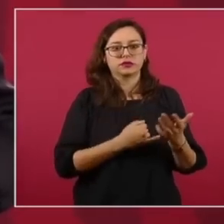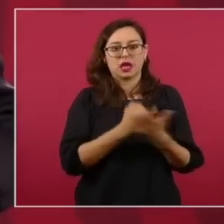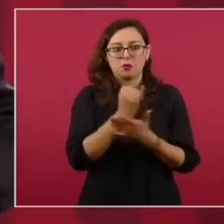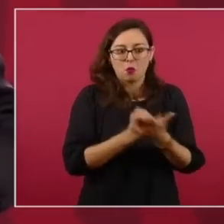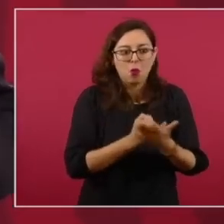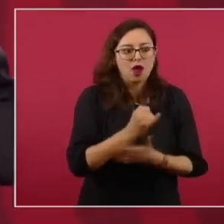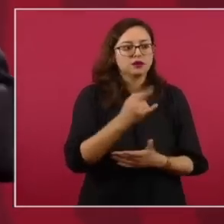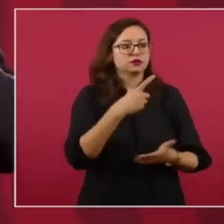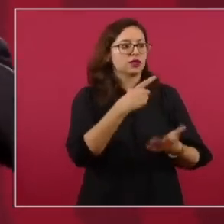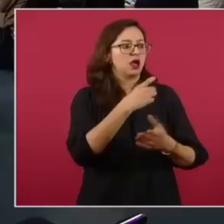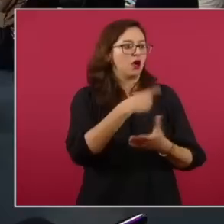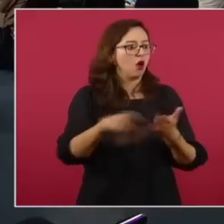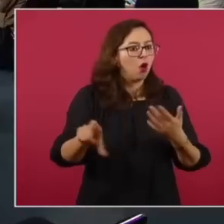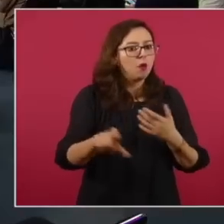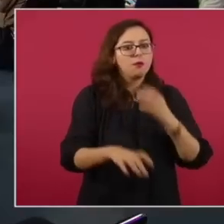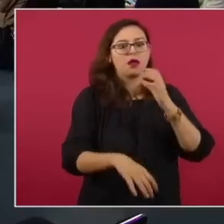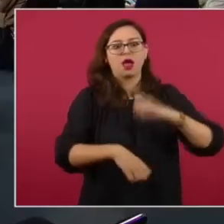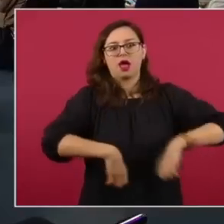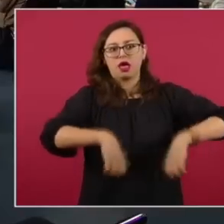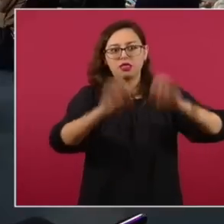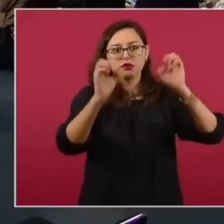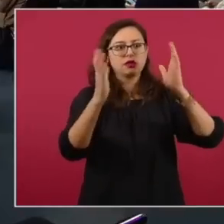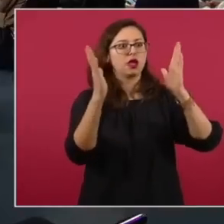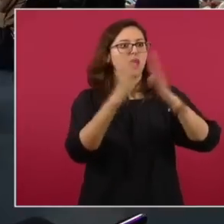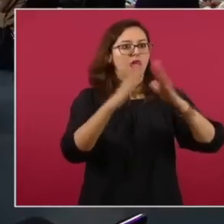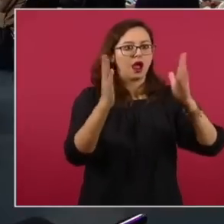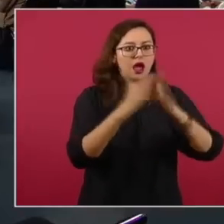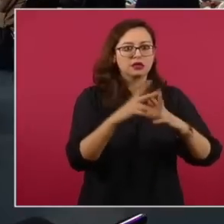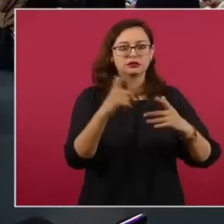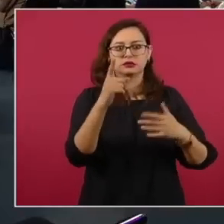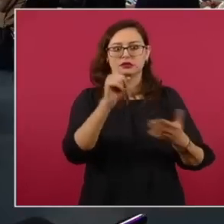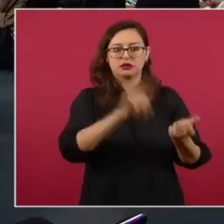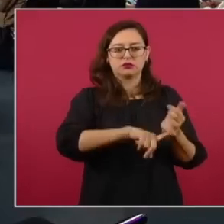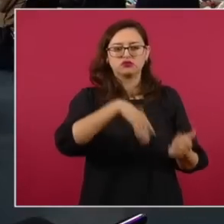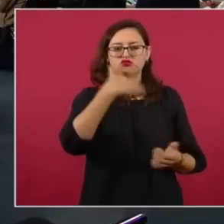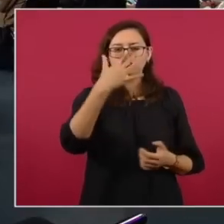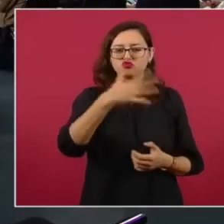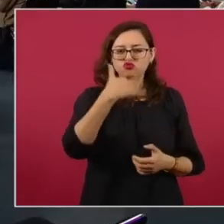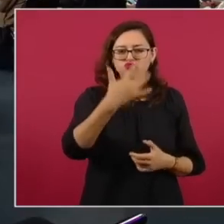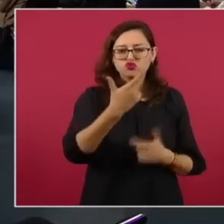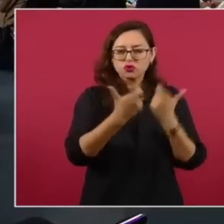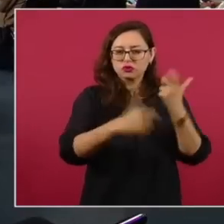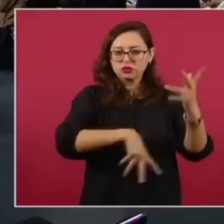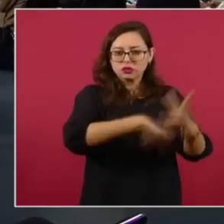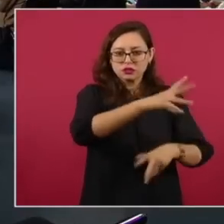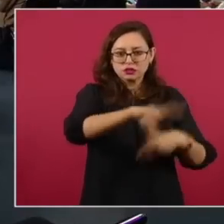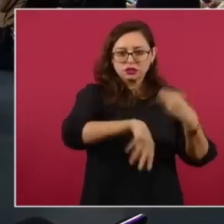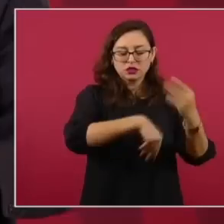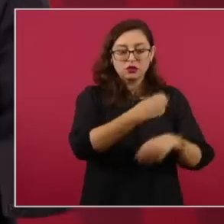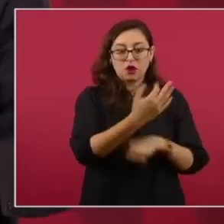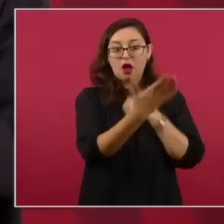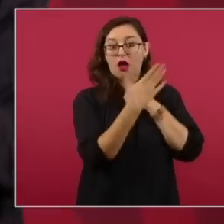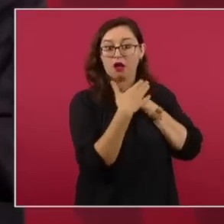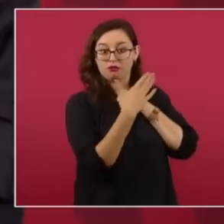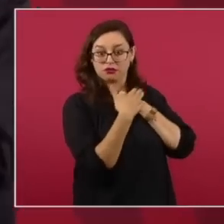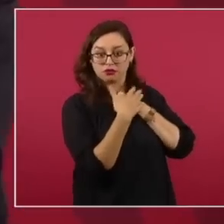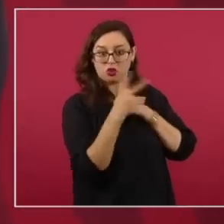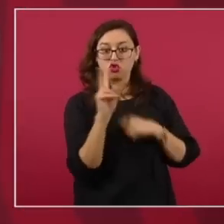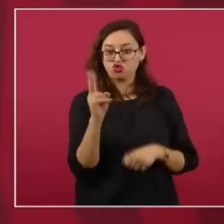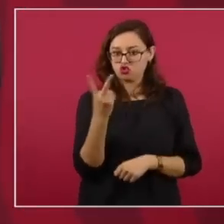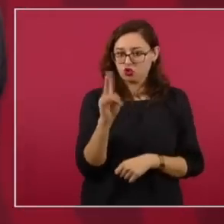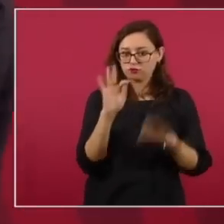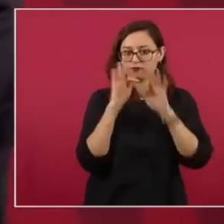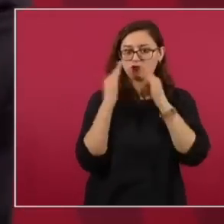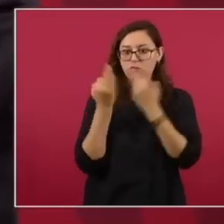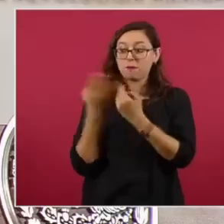apuestas, todo. Ahí es donde el dinero se anda lavando, ¿no? Esos son los avisos. Entonces, se